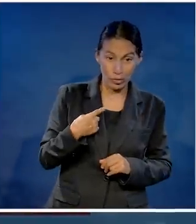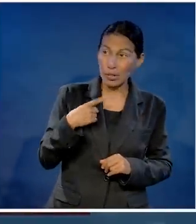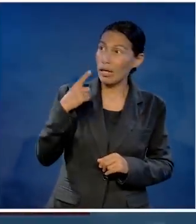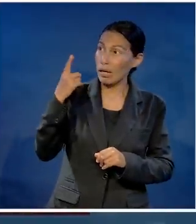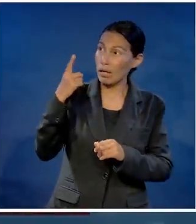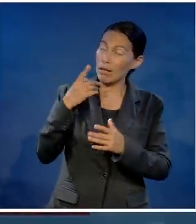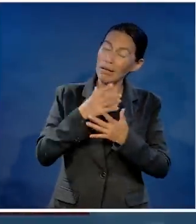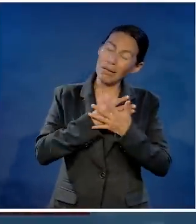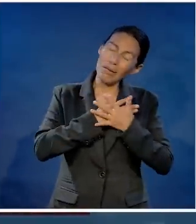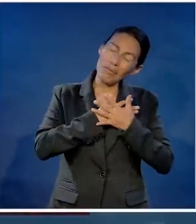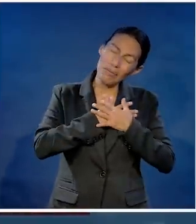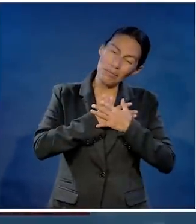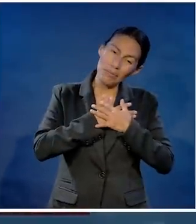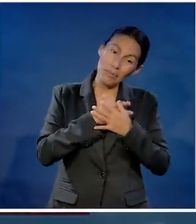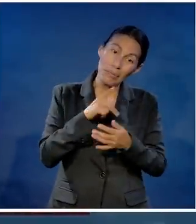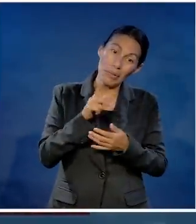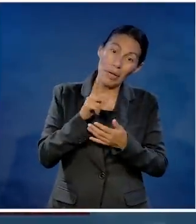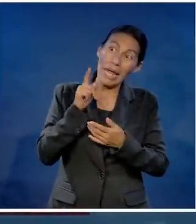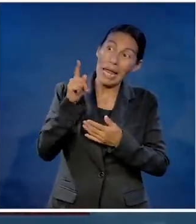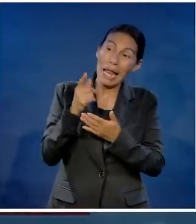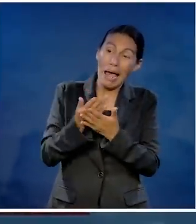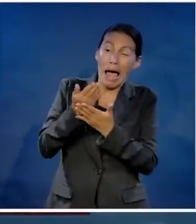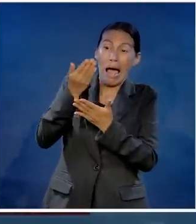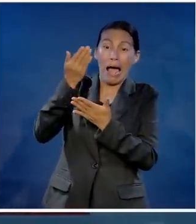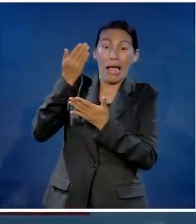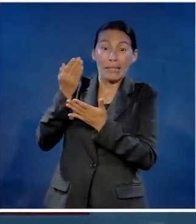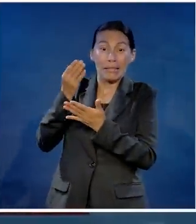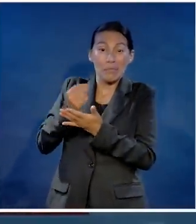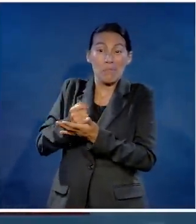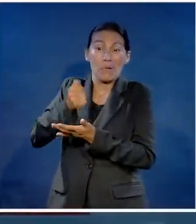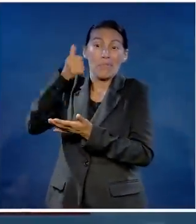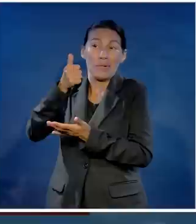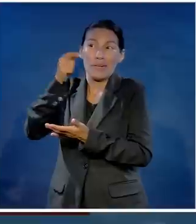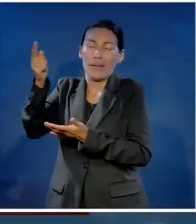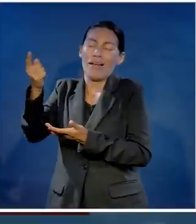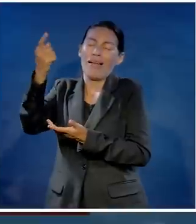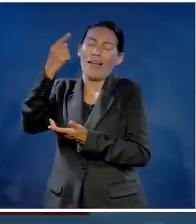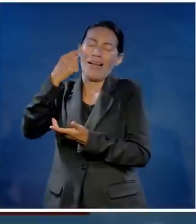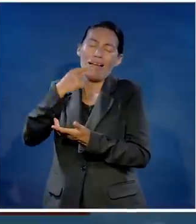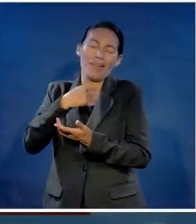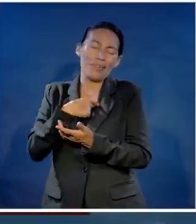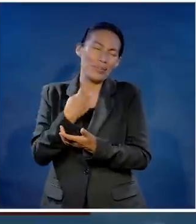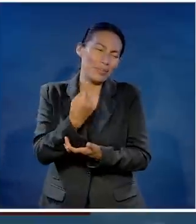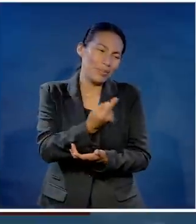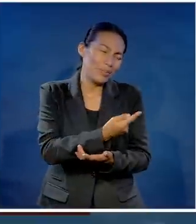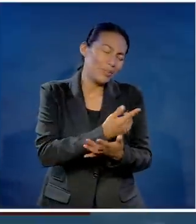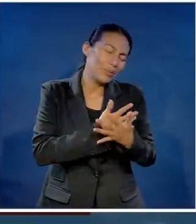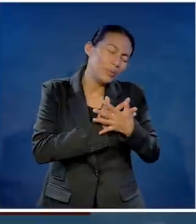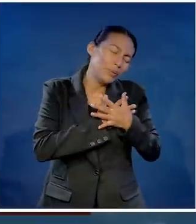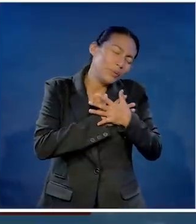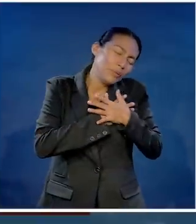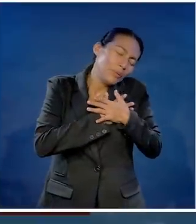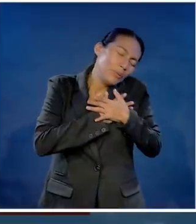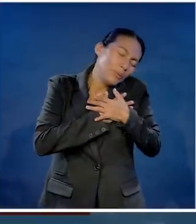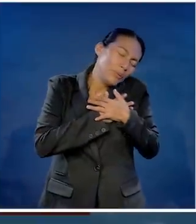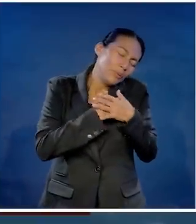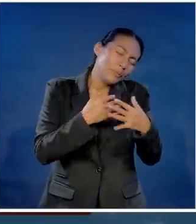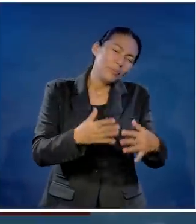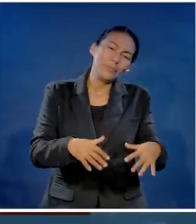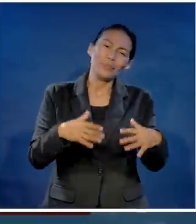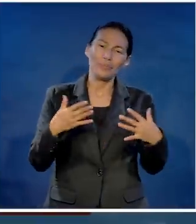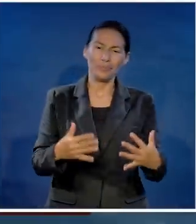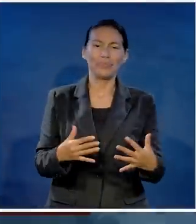nosotros le amamos a Él, porque Él nos amó primero.